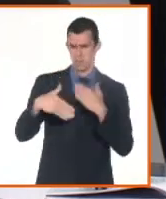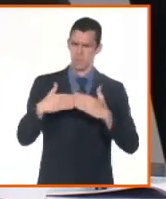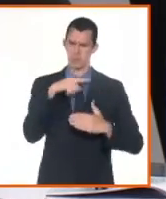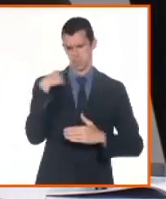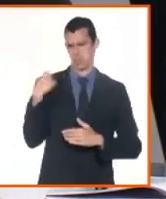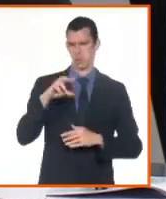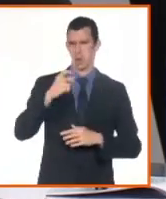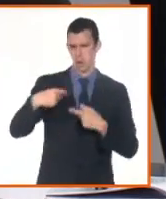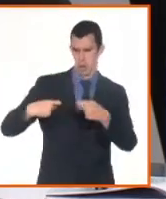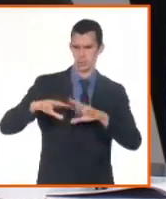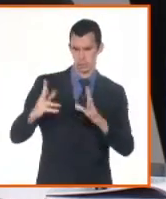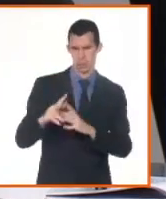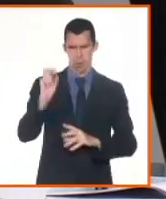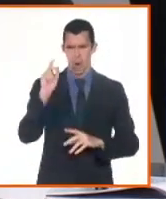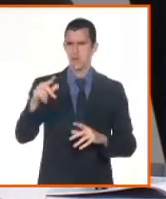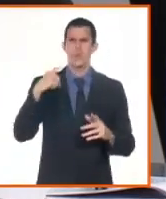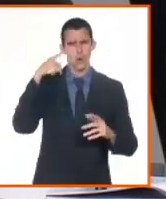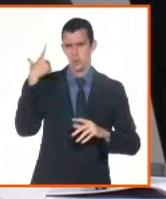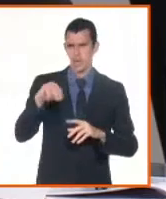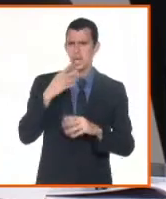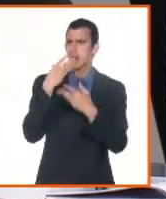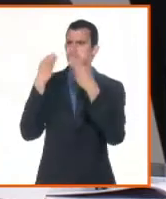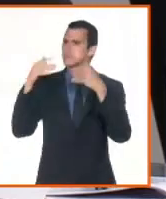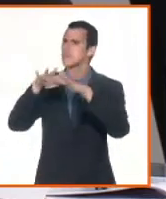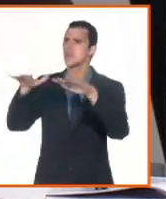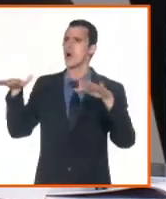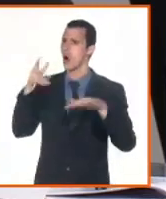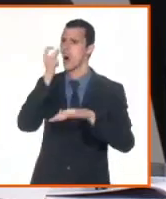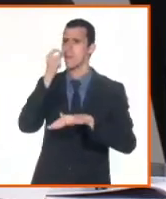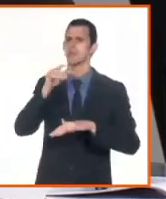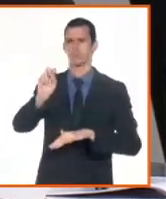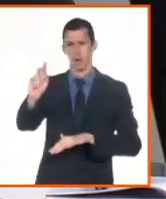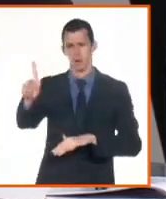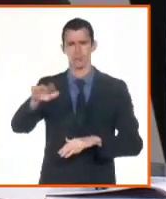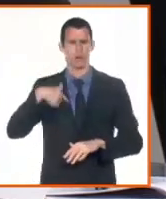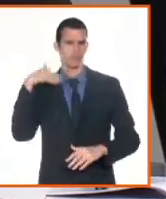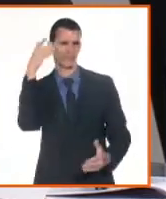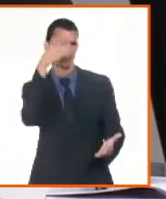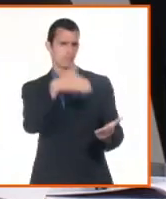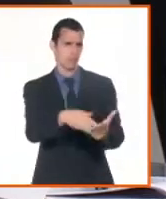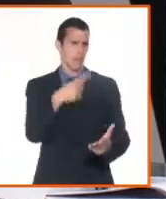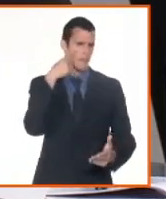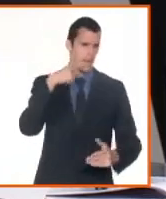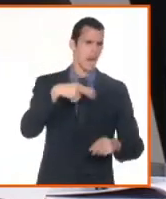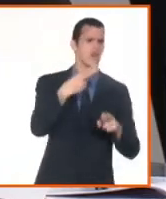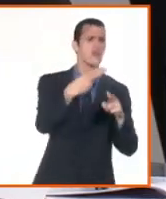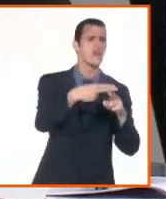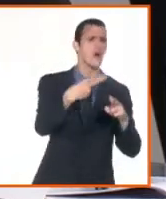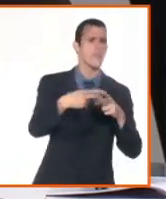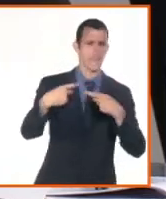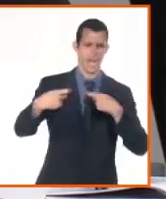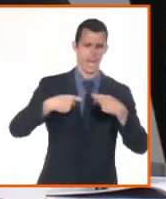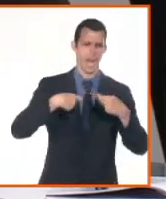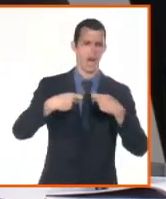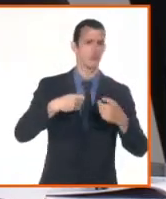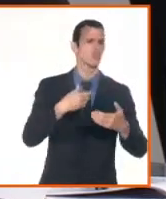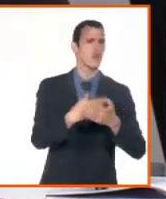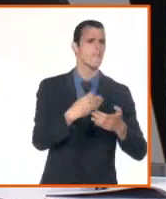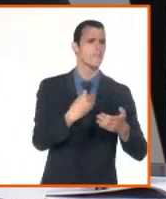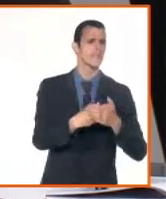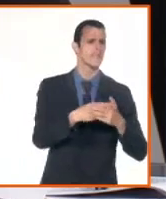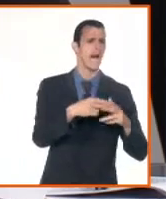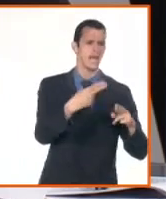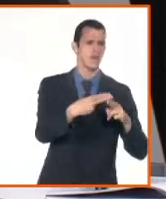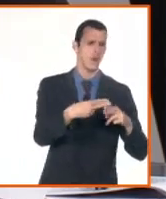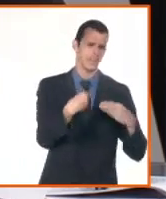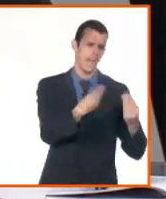circunstancias inscribibles que son obligatorias, puede existir alguna que el ente económico quiera